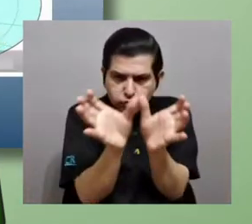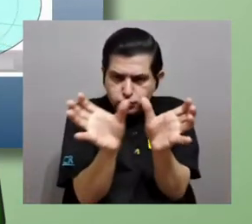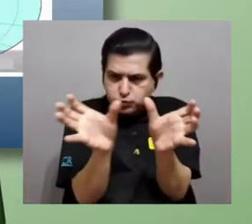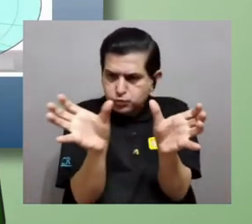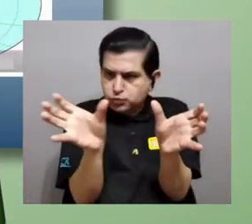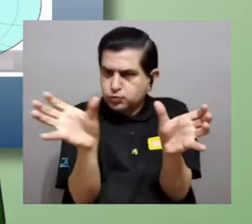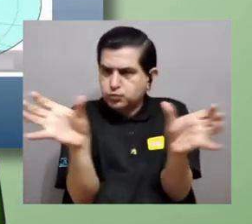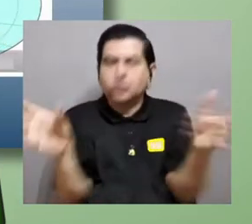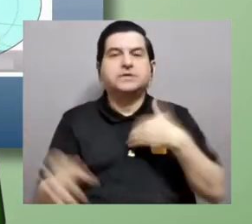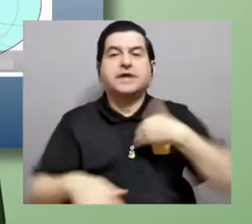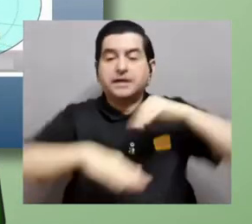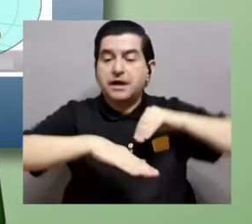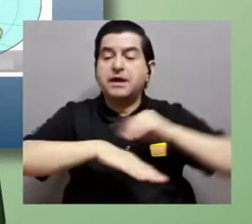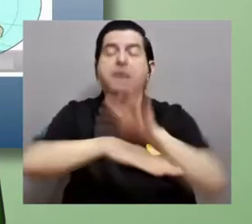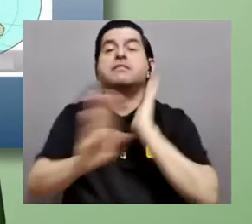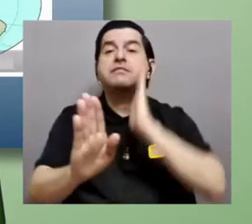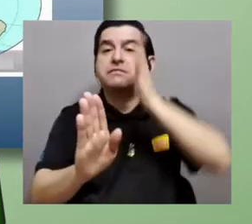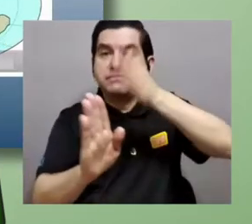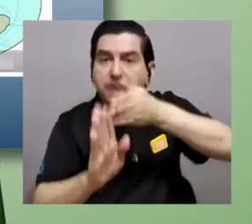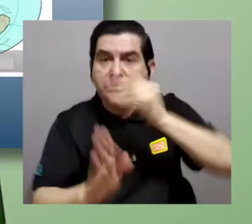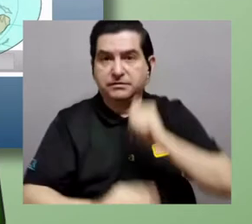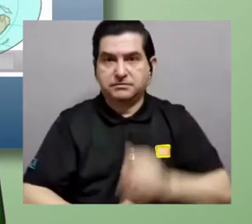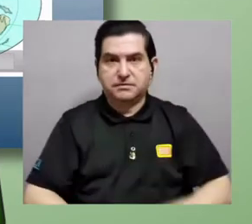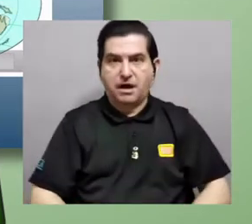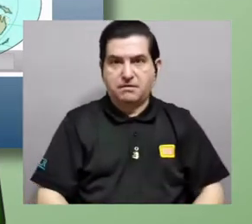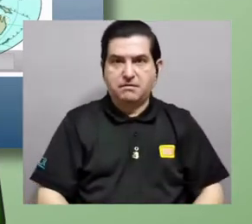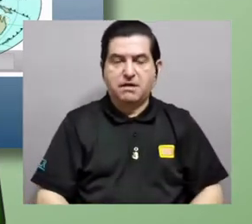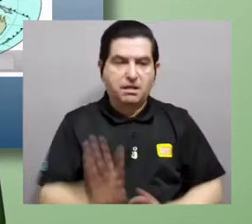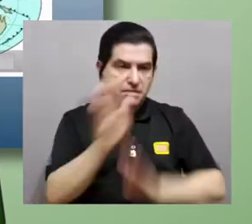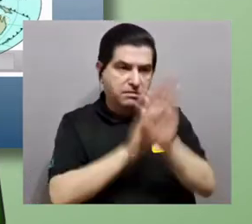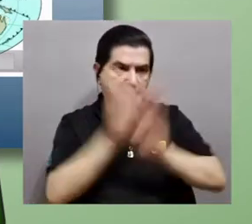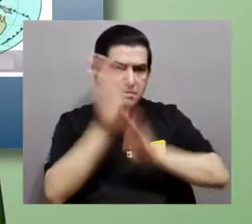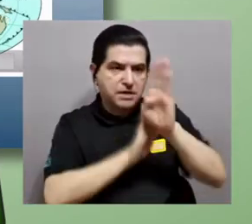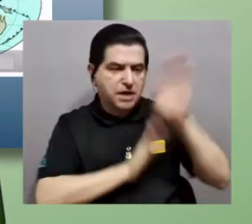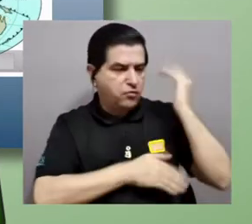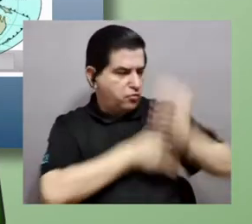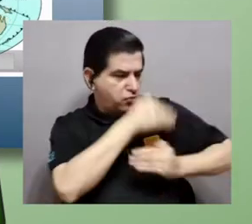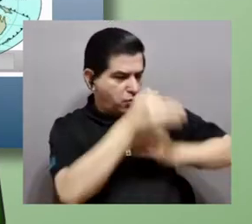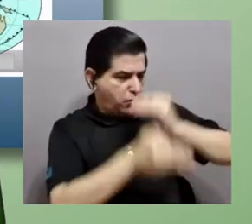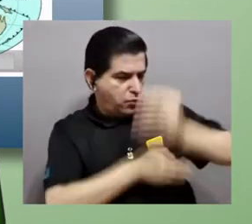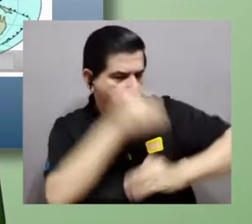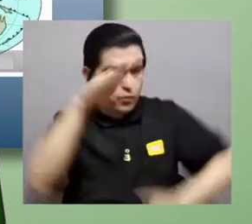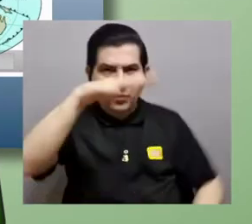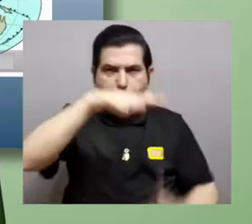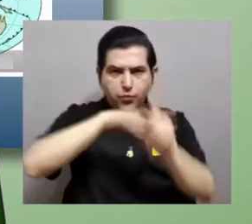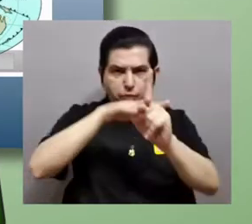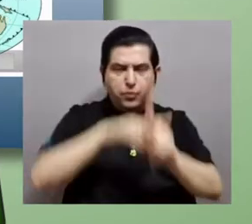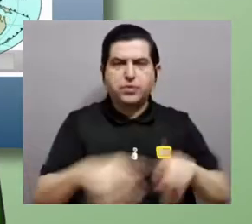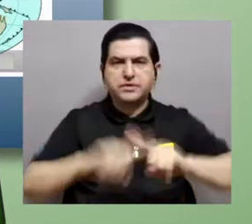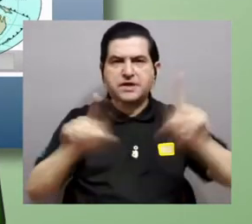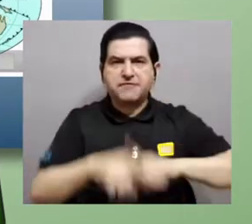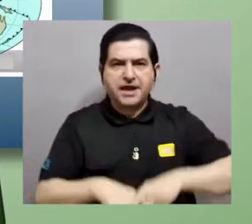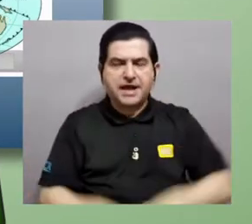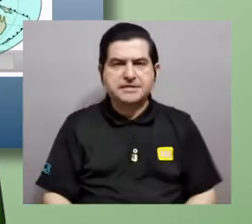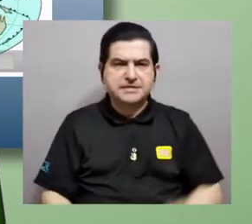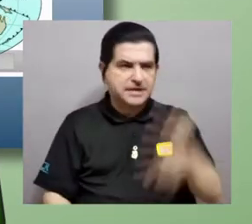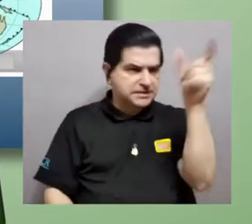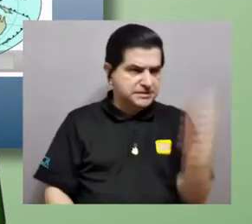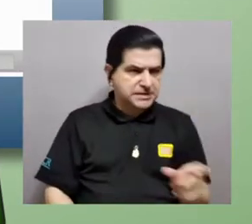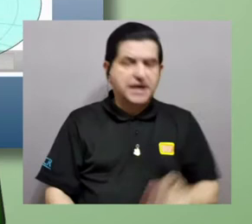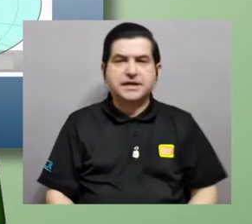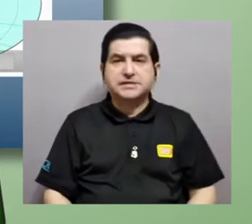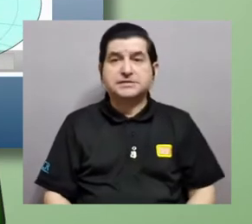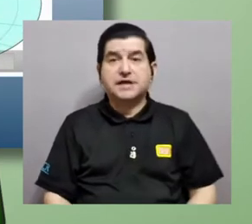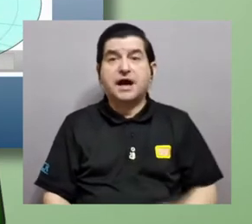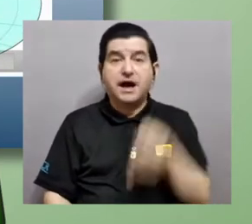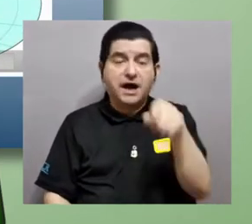continentales van a tener una incidencia directa en el desarrollo, en la evolución, en la aparición de organismos. Por ejemplo, cuando